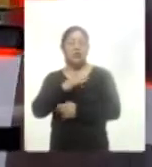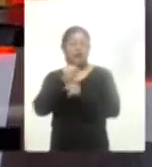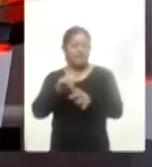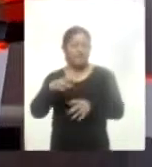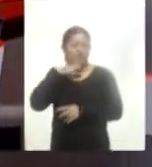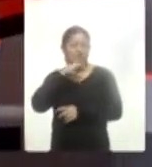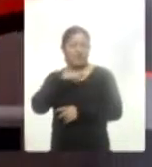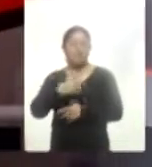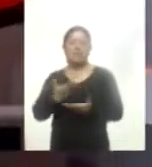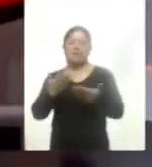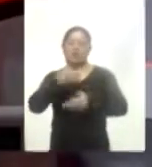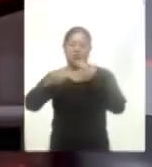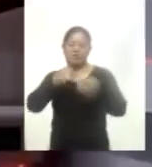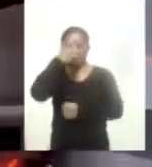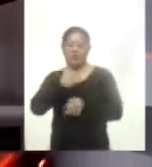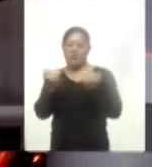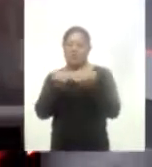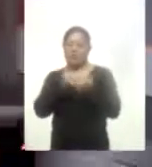emisión. Que tengan un excelente tarde.